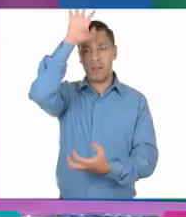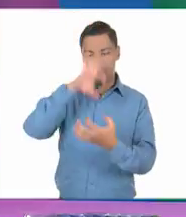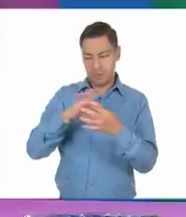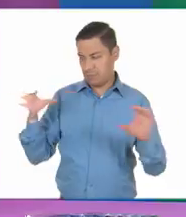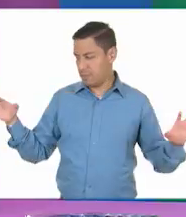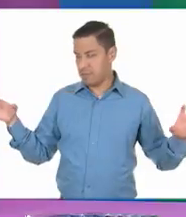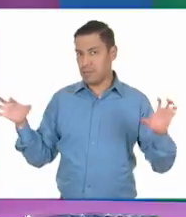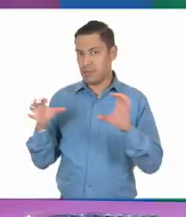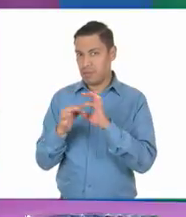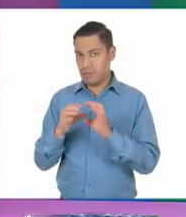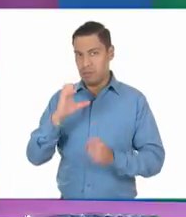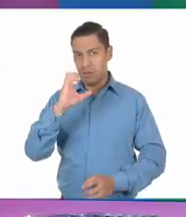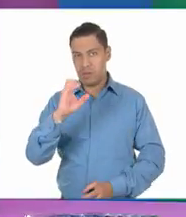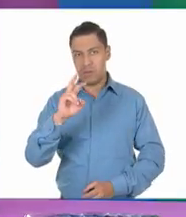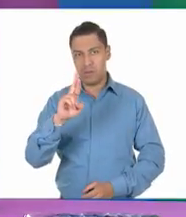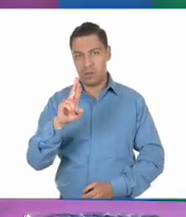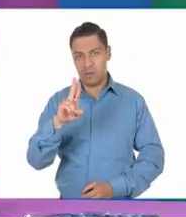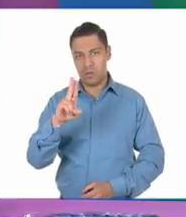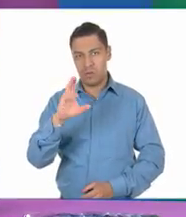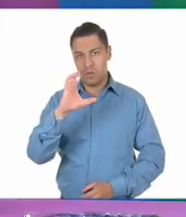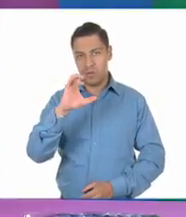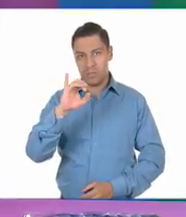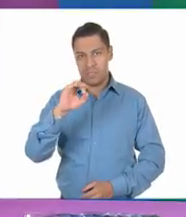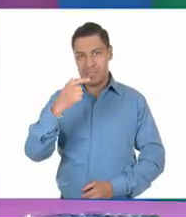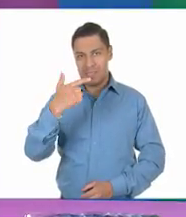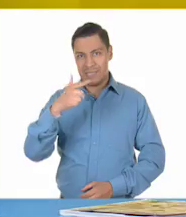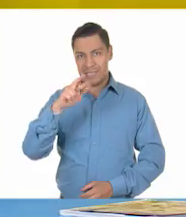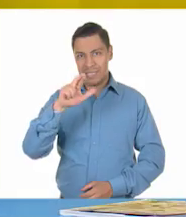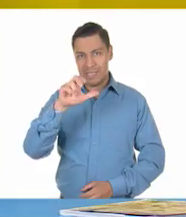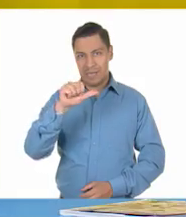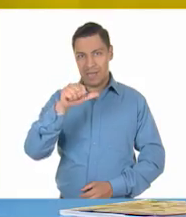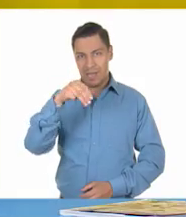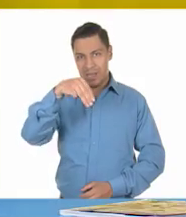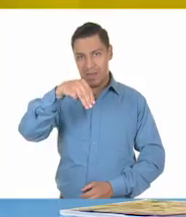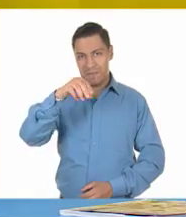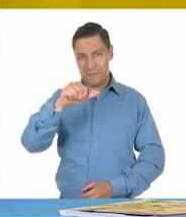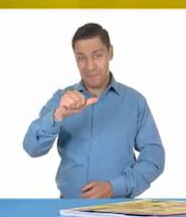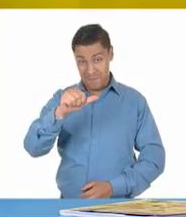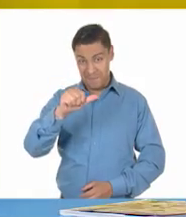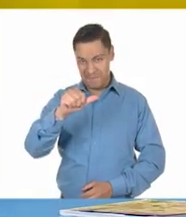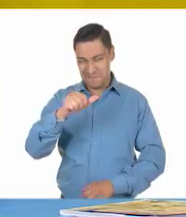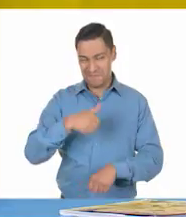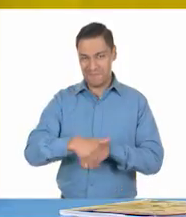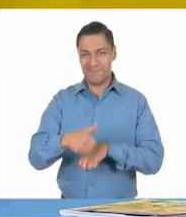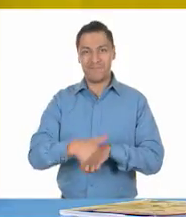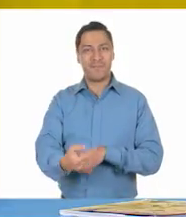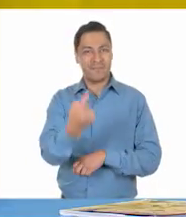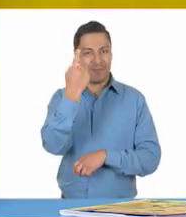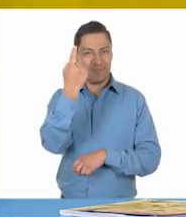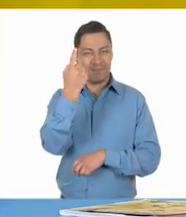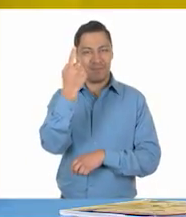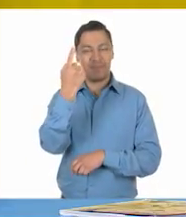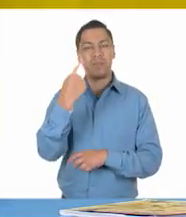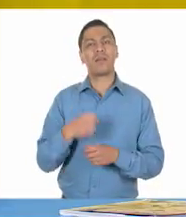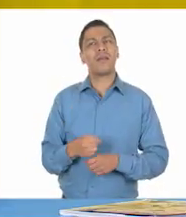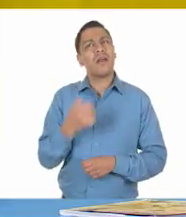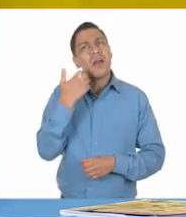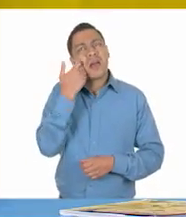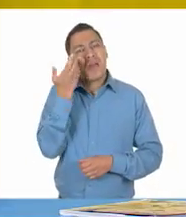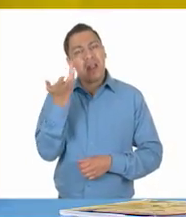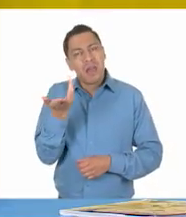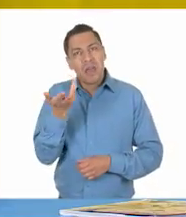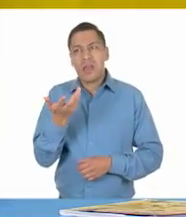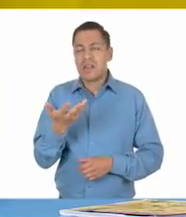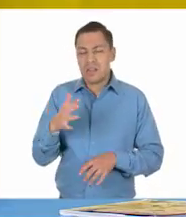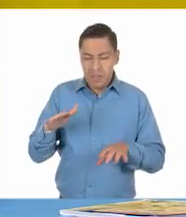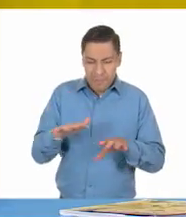casita están listos porque aquí nosotros ya estamos puestísimos. Perfecto. Pues entonces vamos con la número uno. Disposición para cambiar la